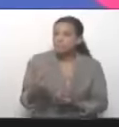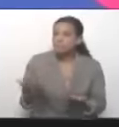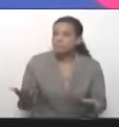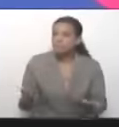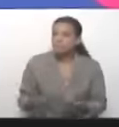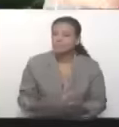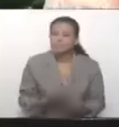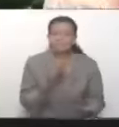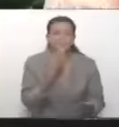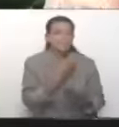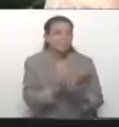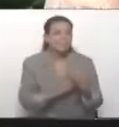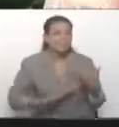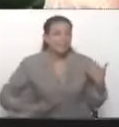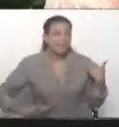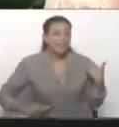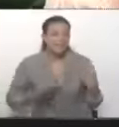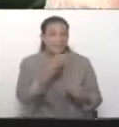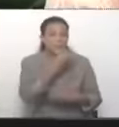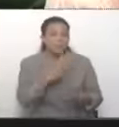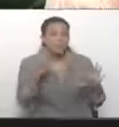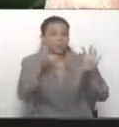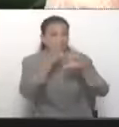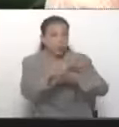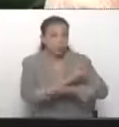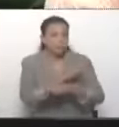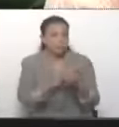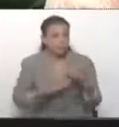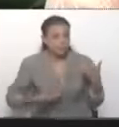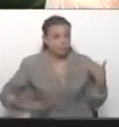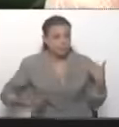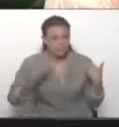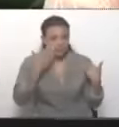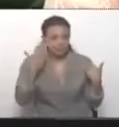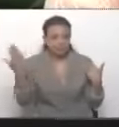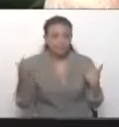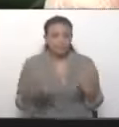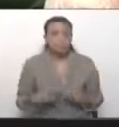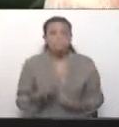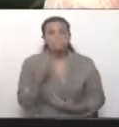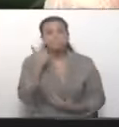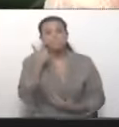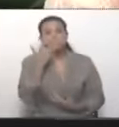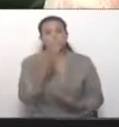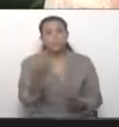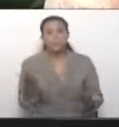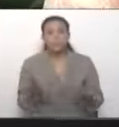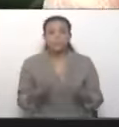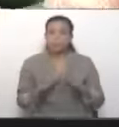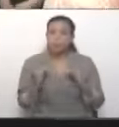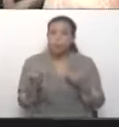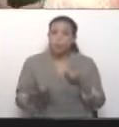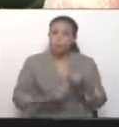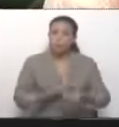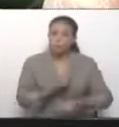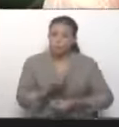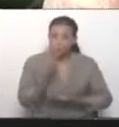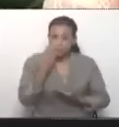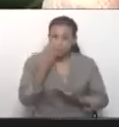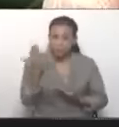Gracias, presidente. Sí, buenas noches. Este, estábamos viendo todo lo que fue